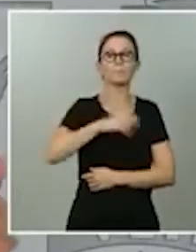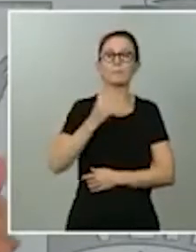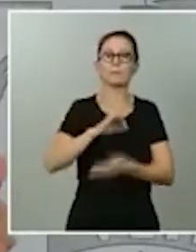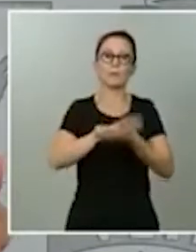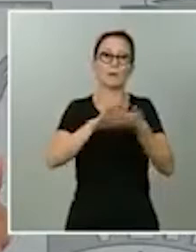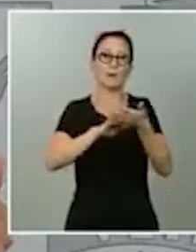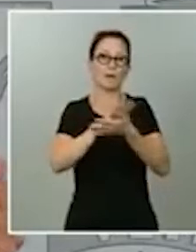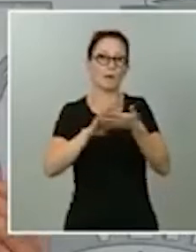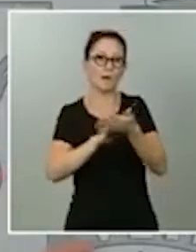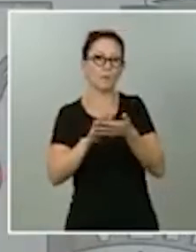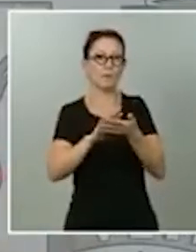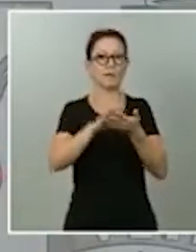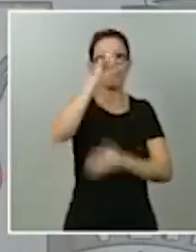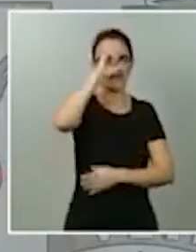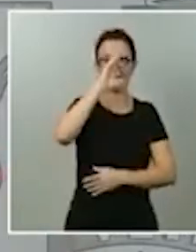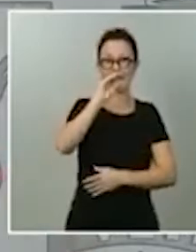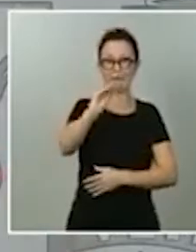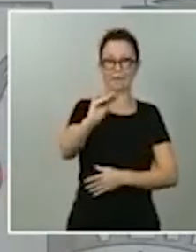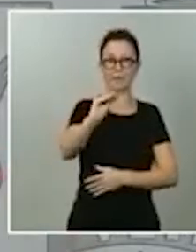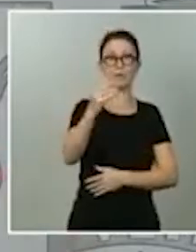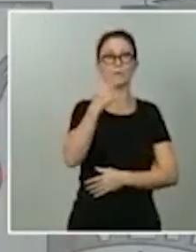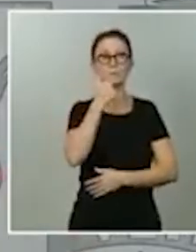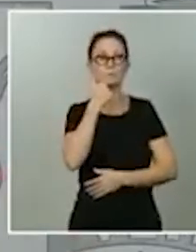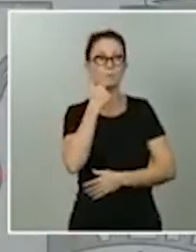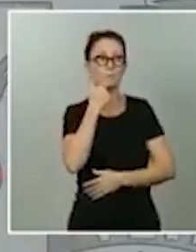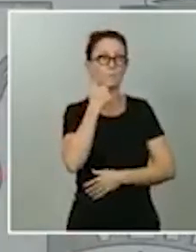dice una parte del Gobierno de la Generalitat, otros dicen